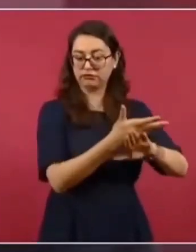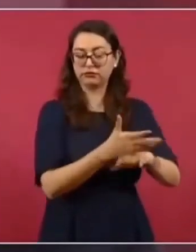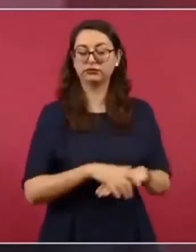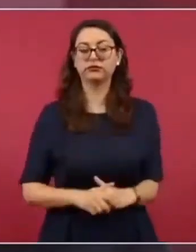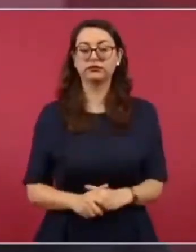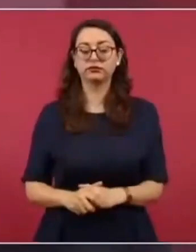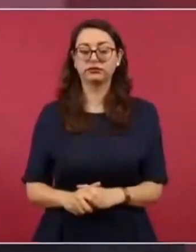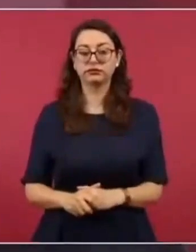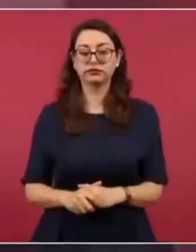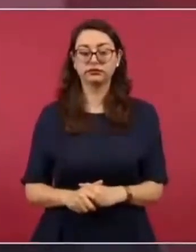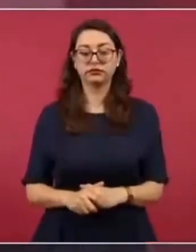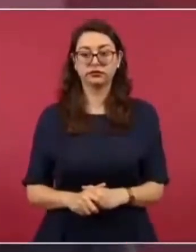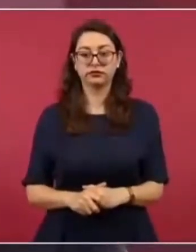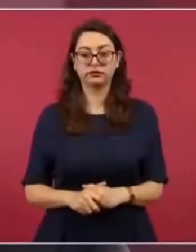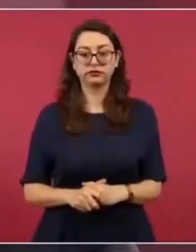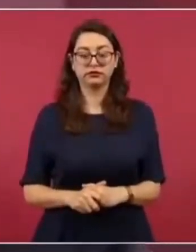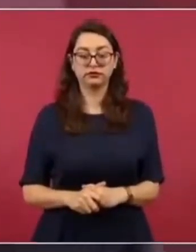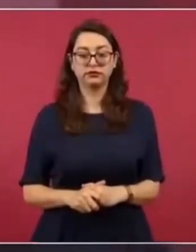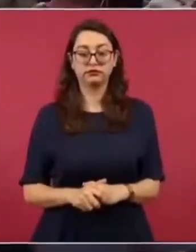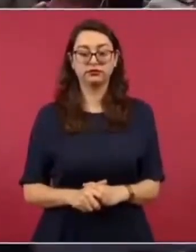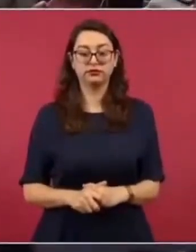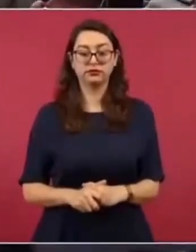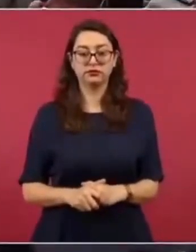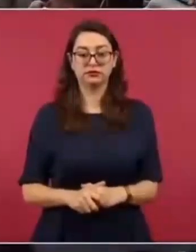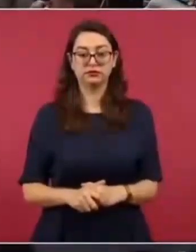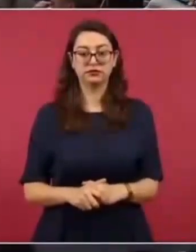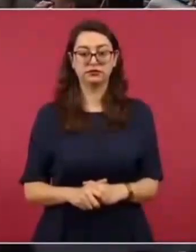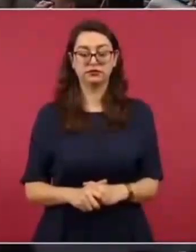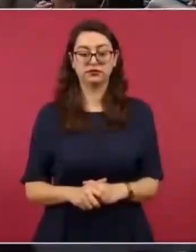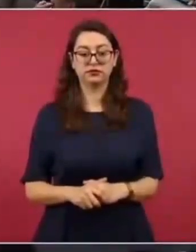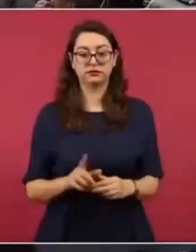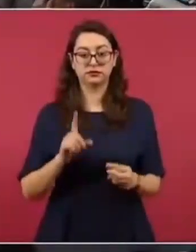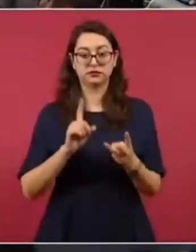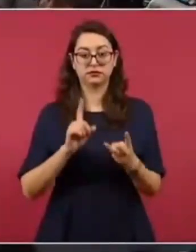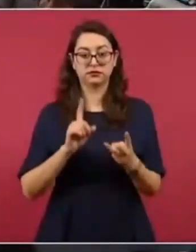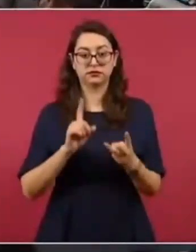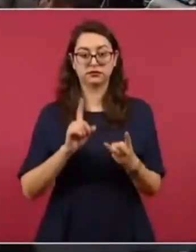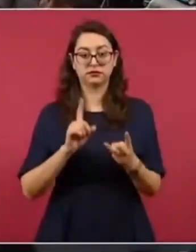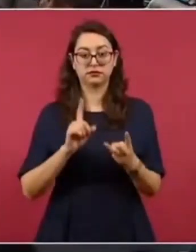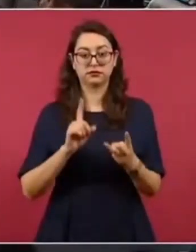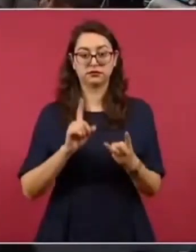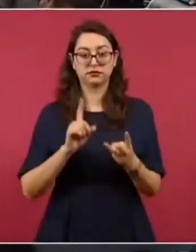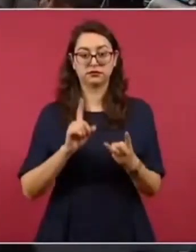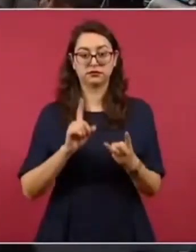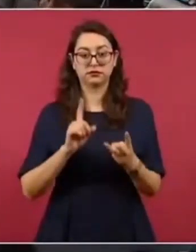Por ejemplo, que se apruebe una